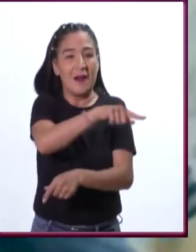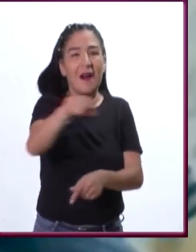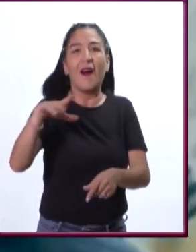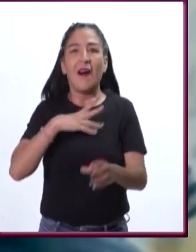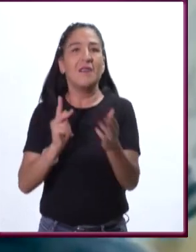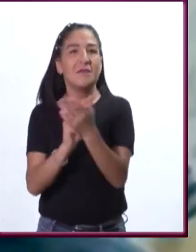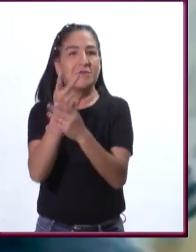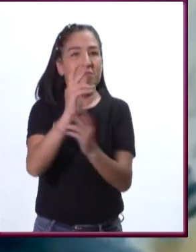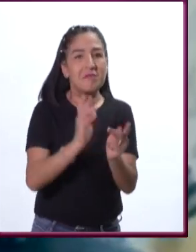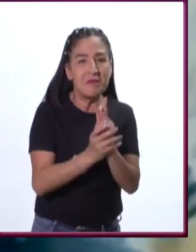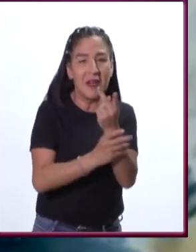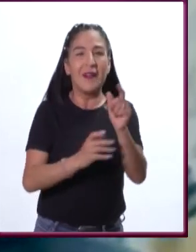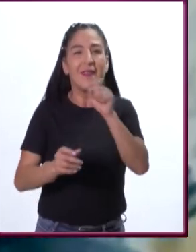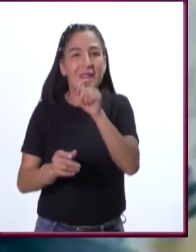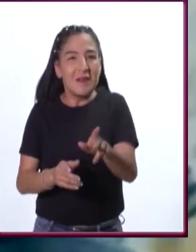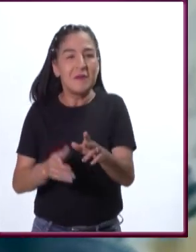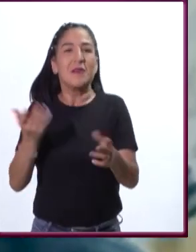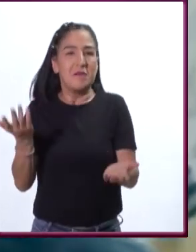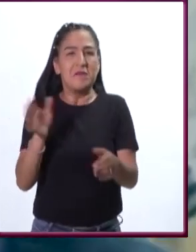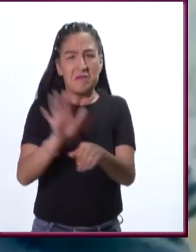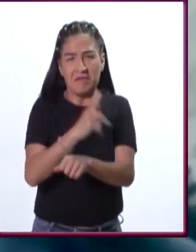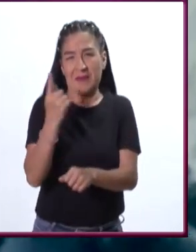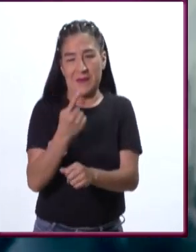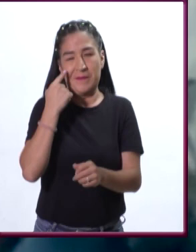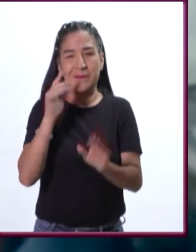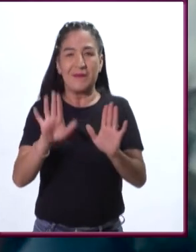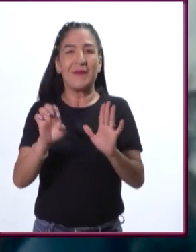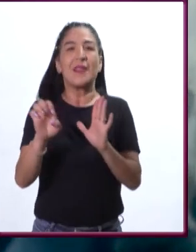importantes. Porque, por ejemplo,